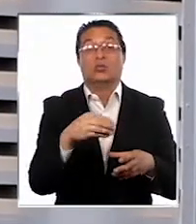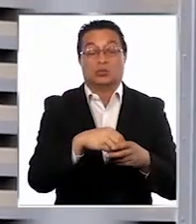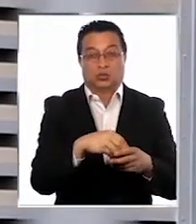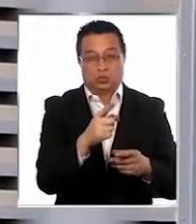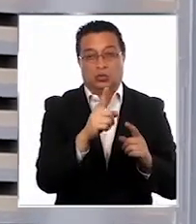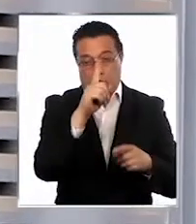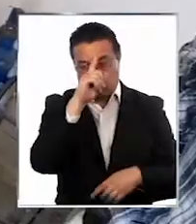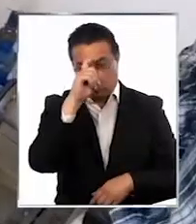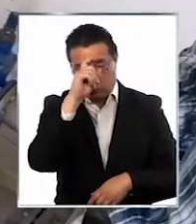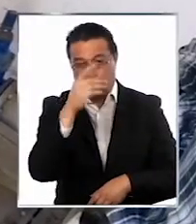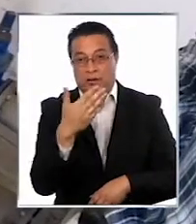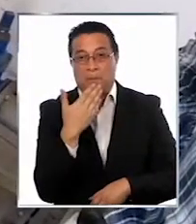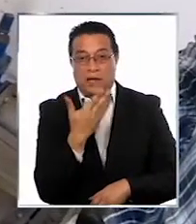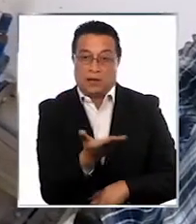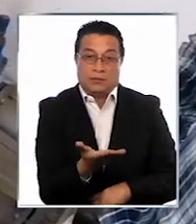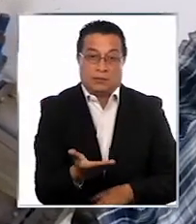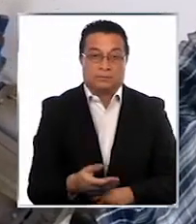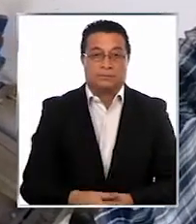consultorio.